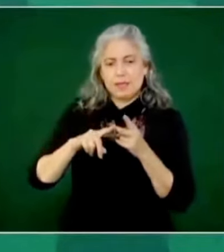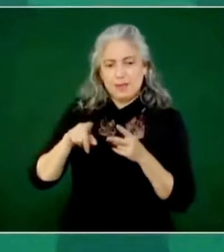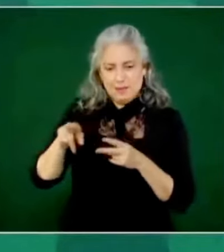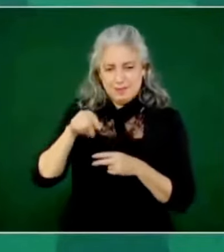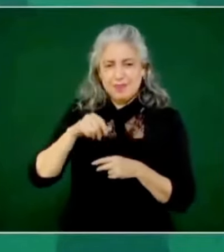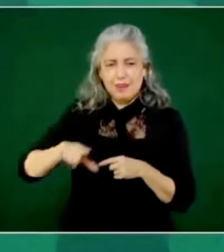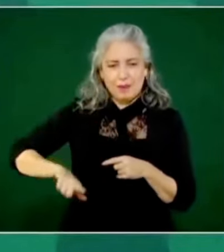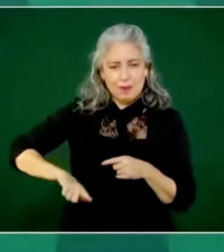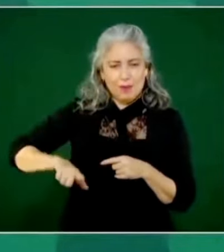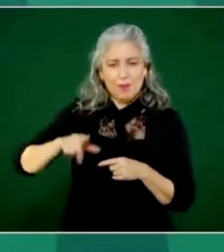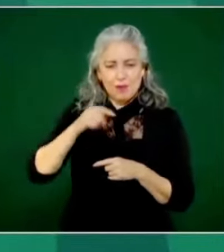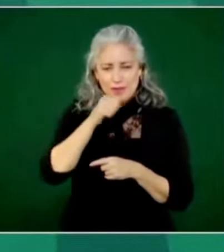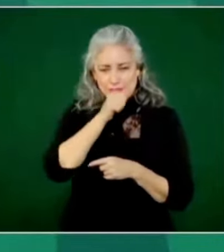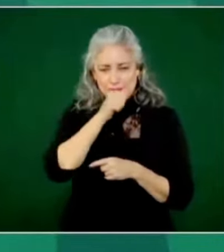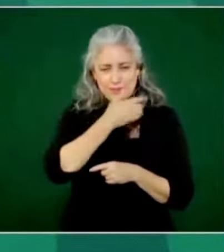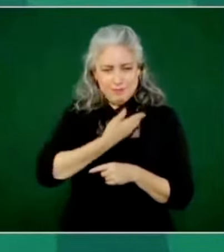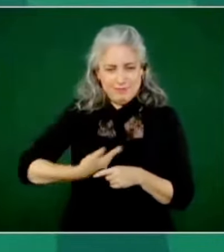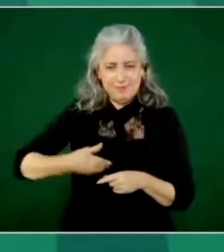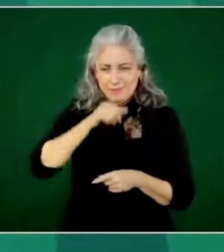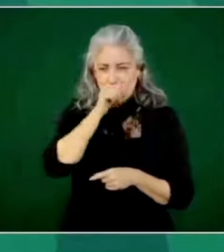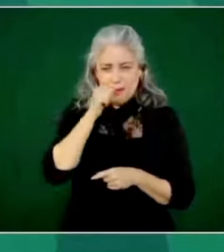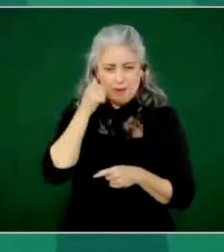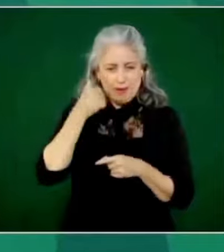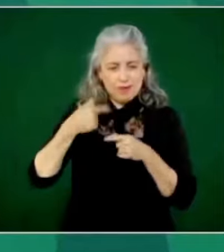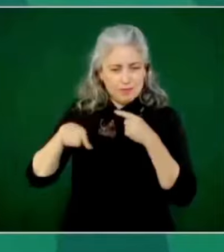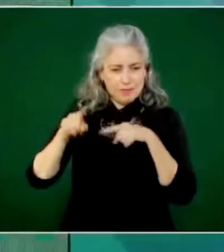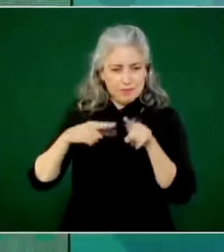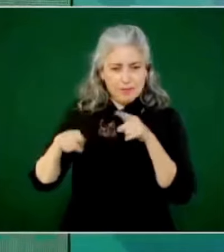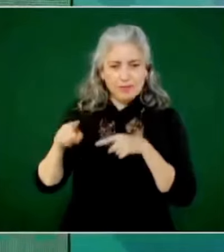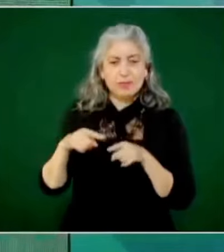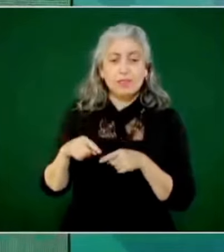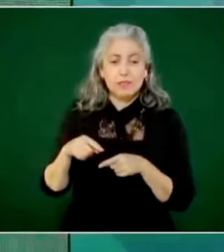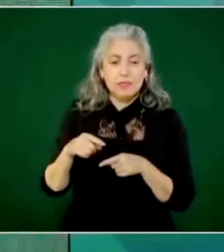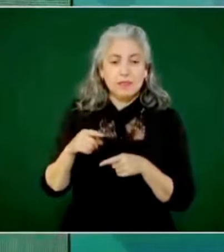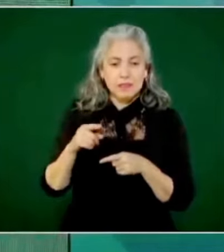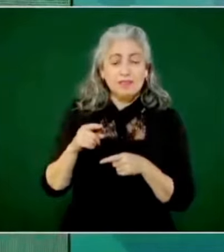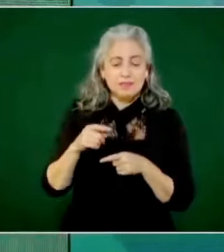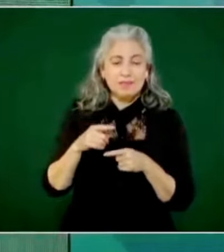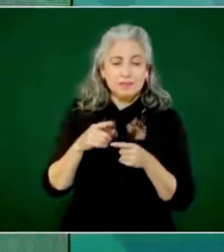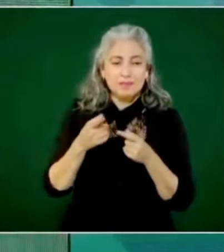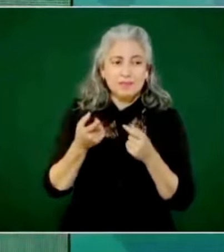cuando los liberales se enfrentan a los conservadores